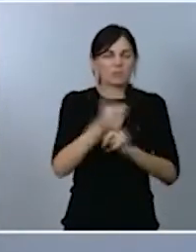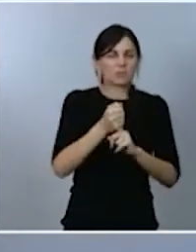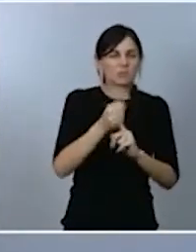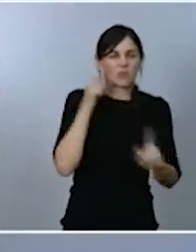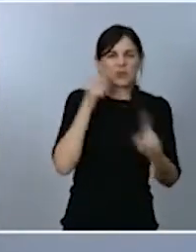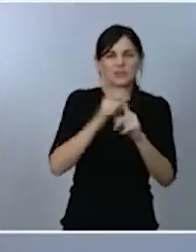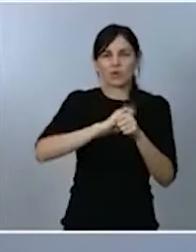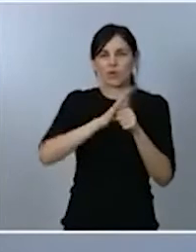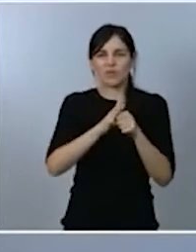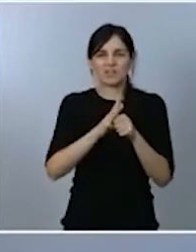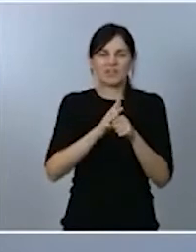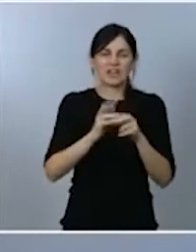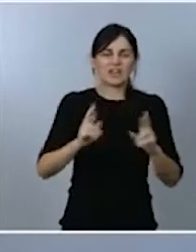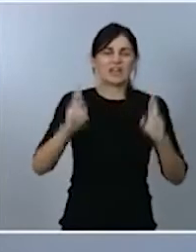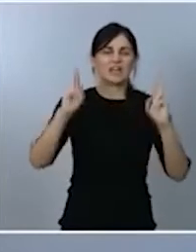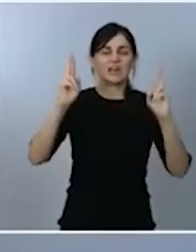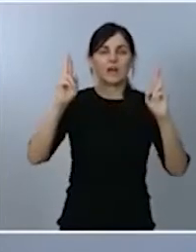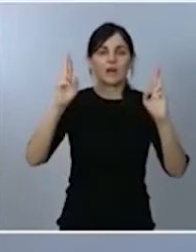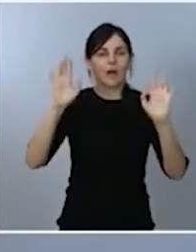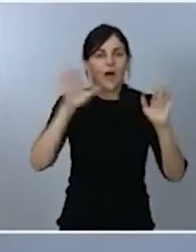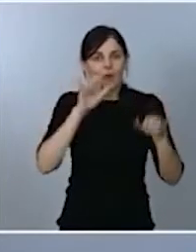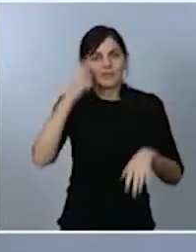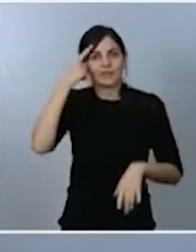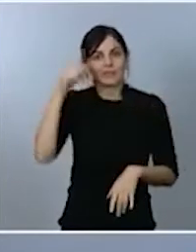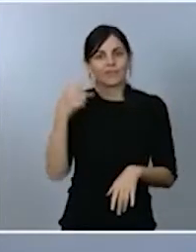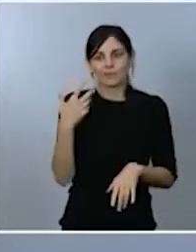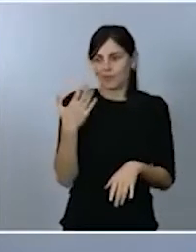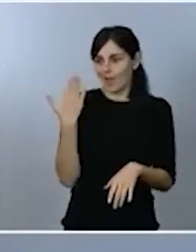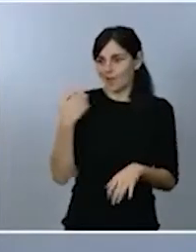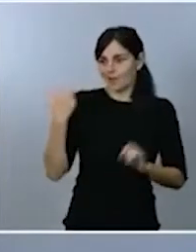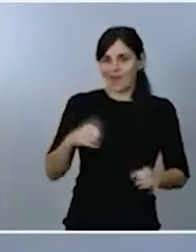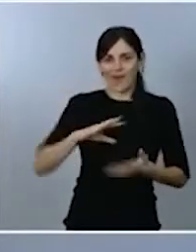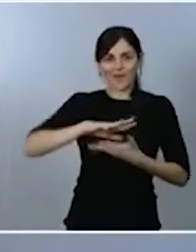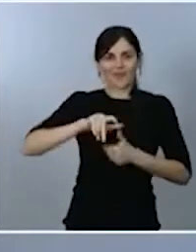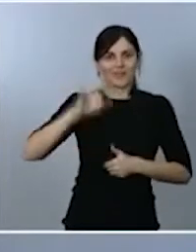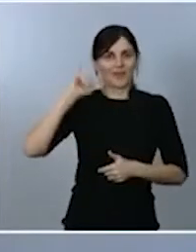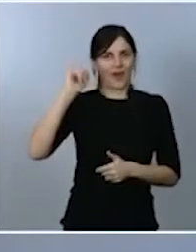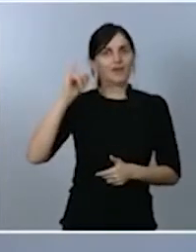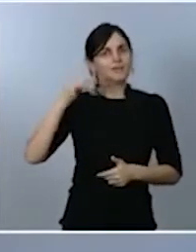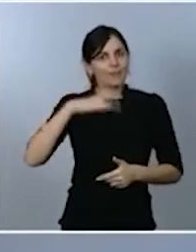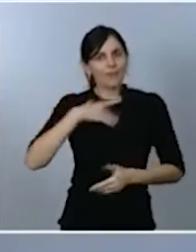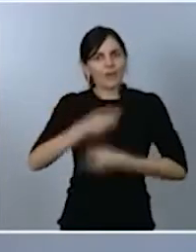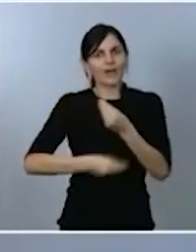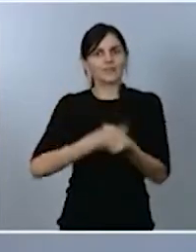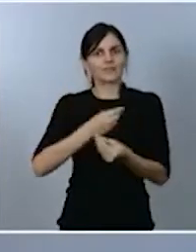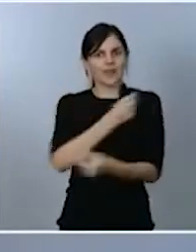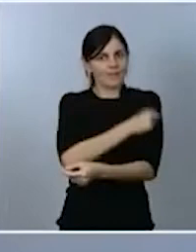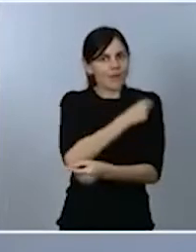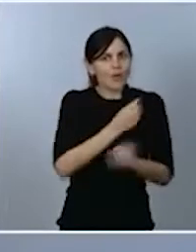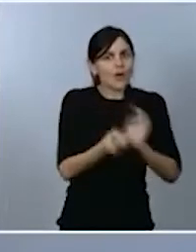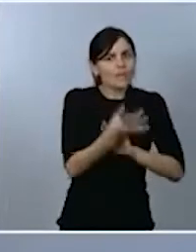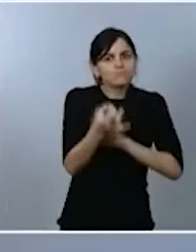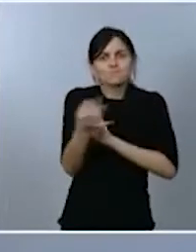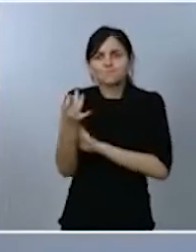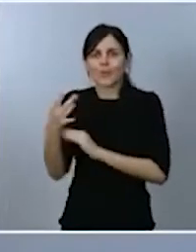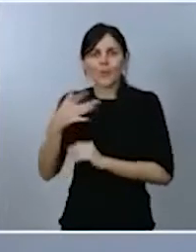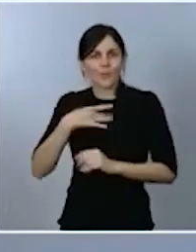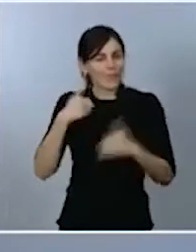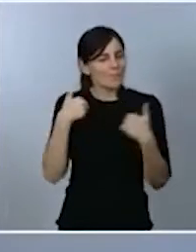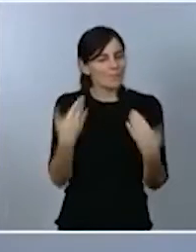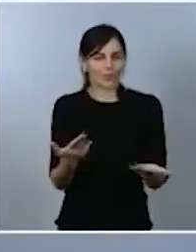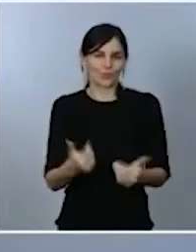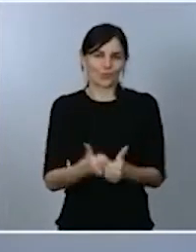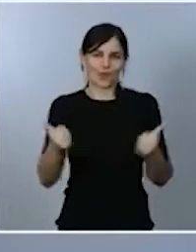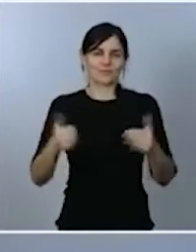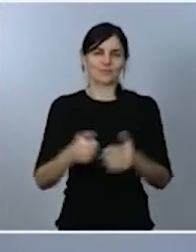la certeza de que se puede hacer y que tendremos ese desarrollo muy pronto. Creemos